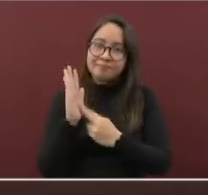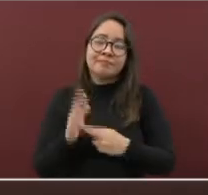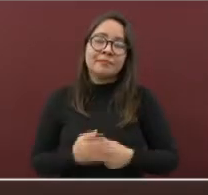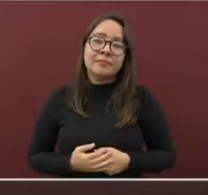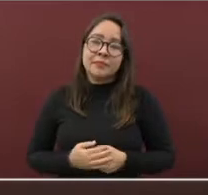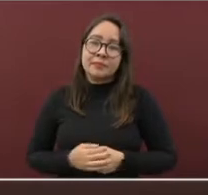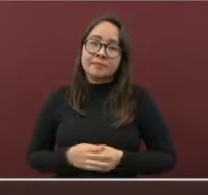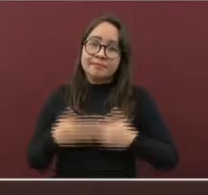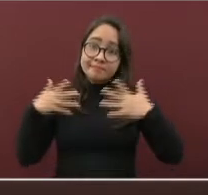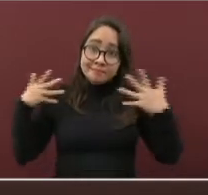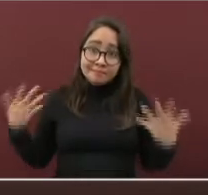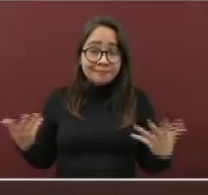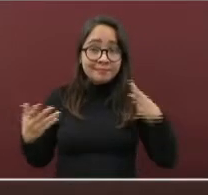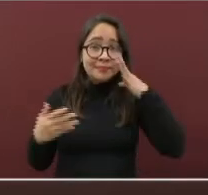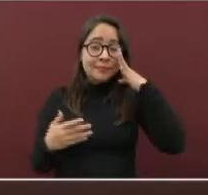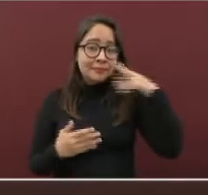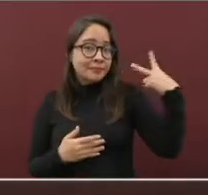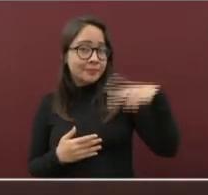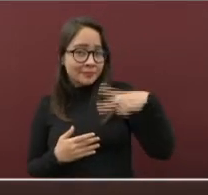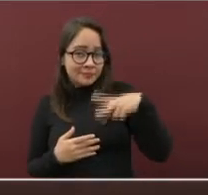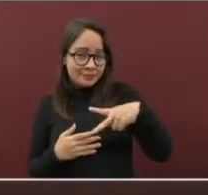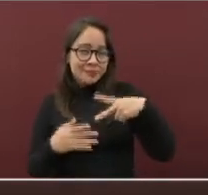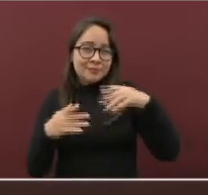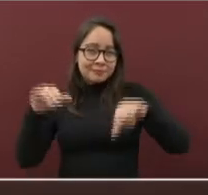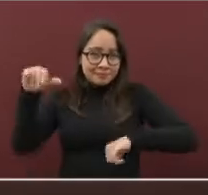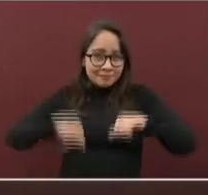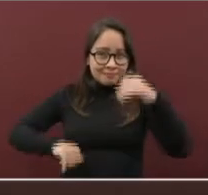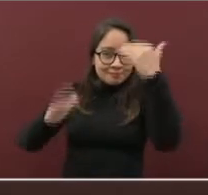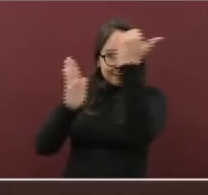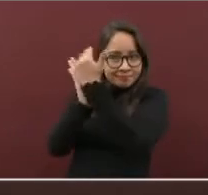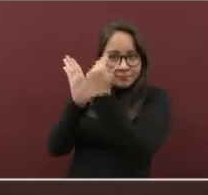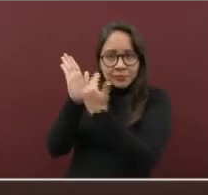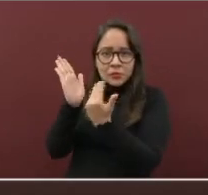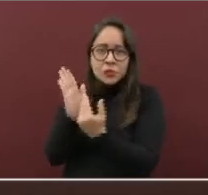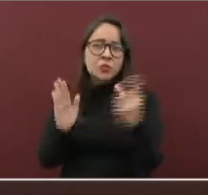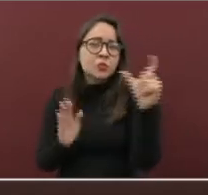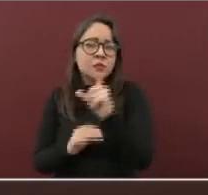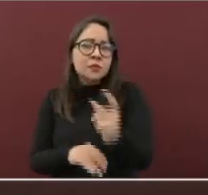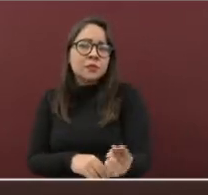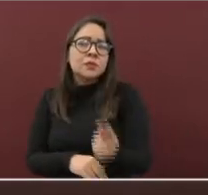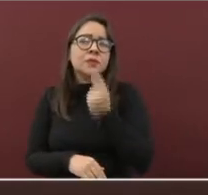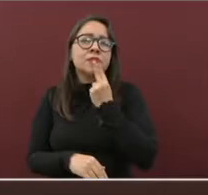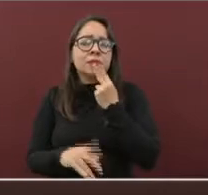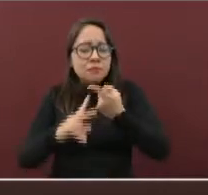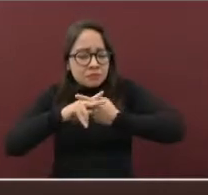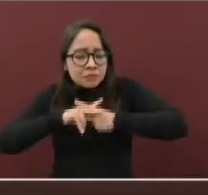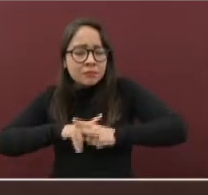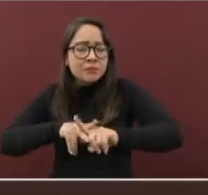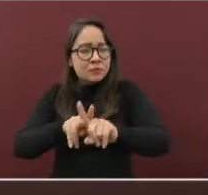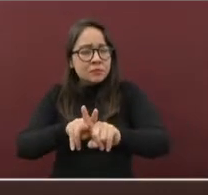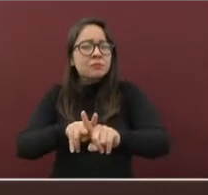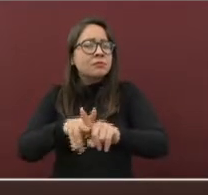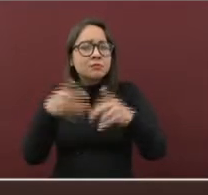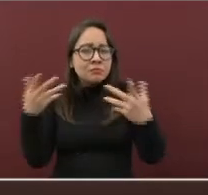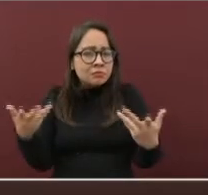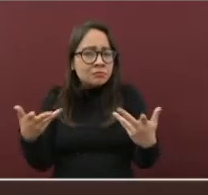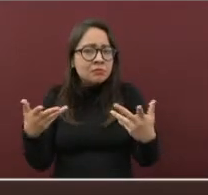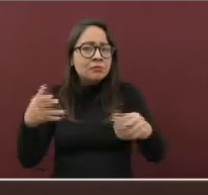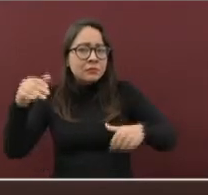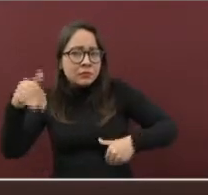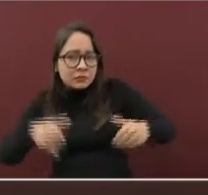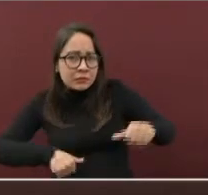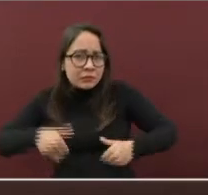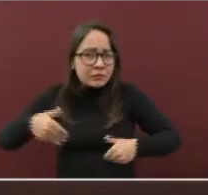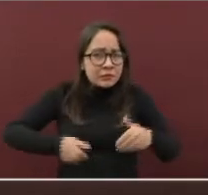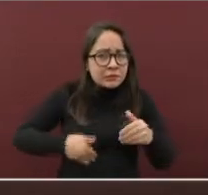veracruzana, estas acciones se mantendrán vigentes como una estrategia para la prevención del coronavirus.